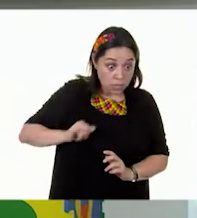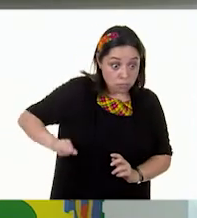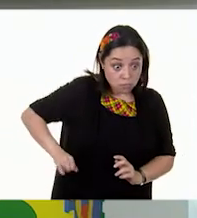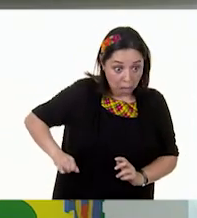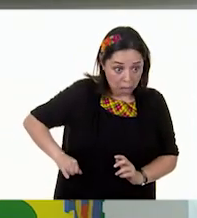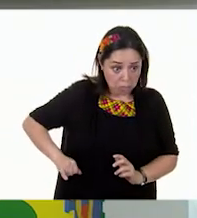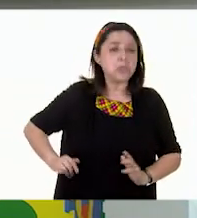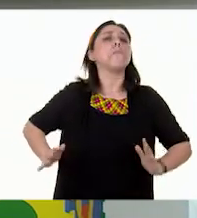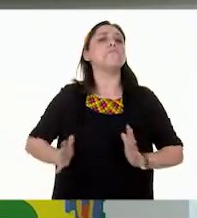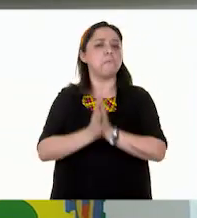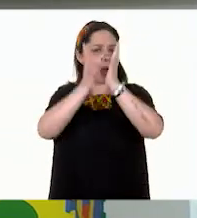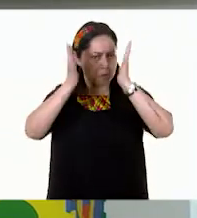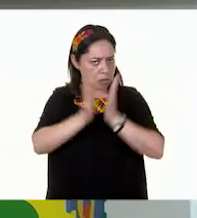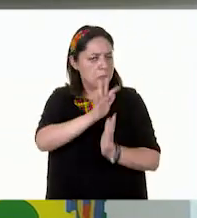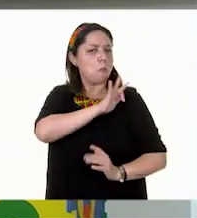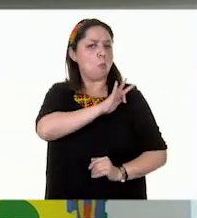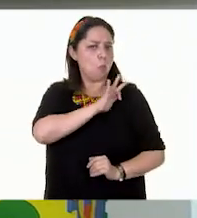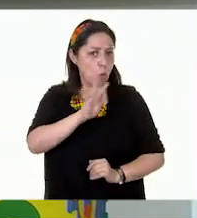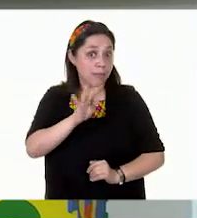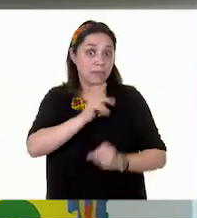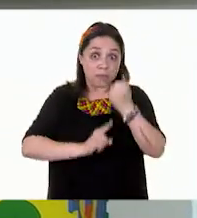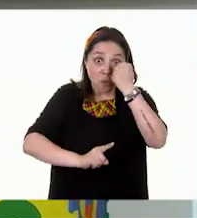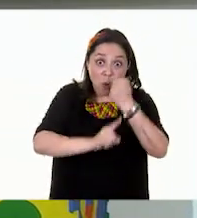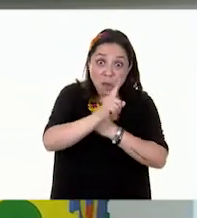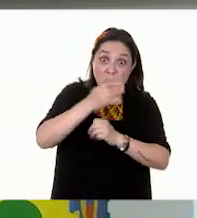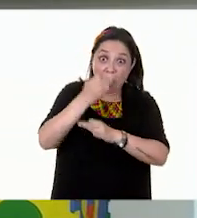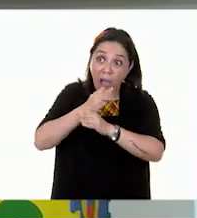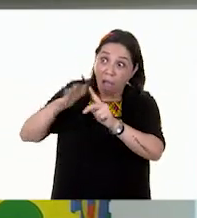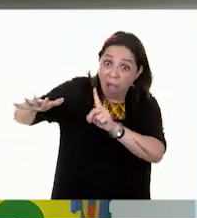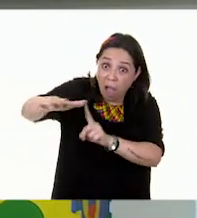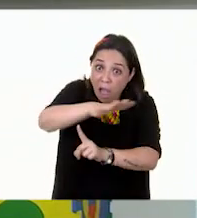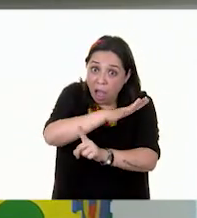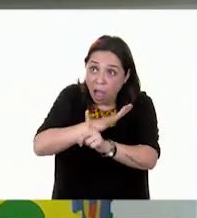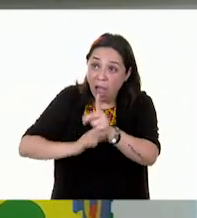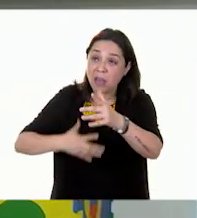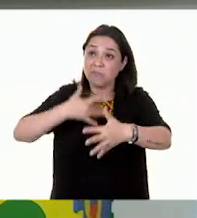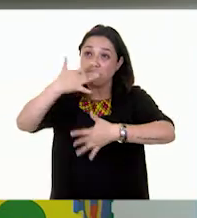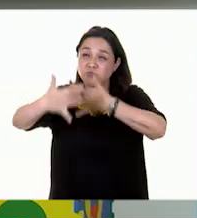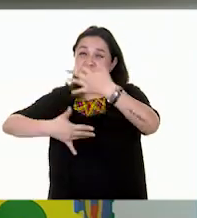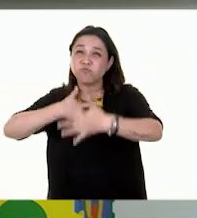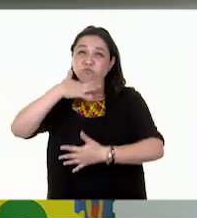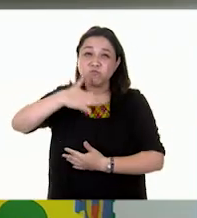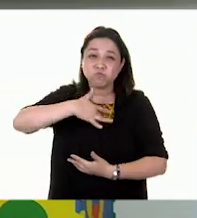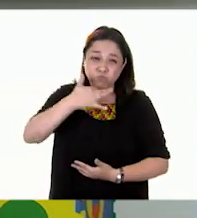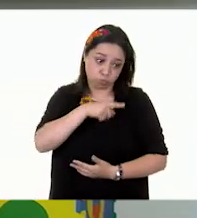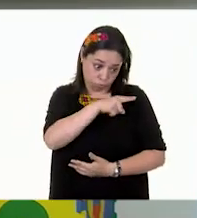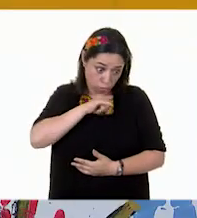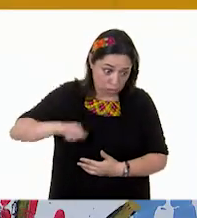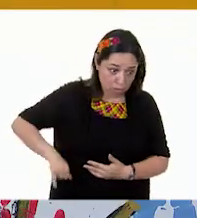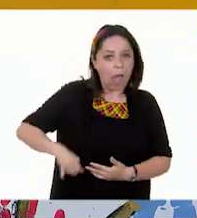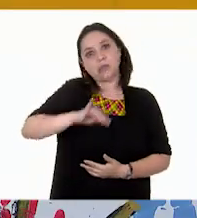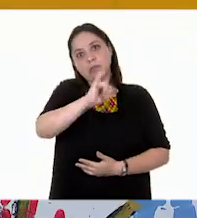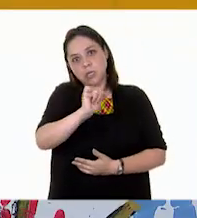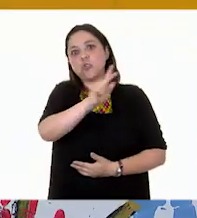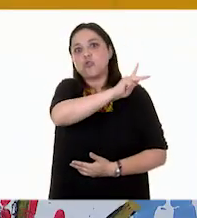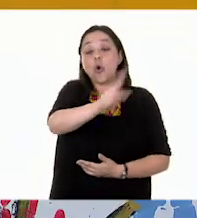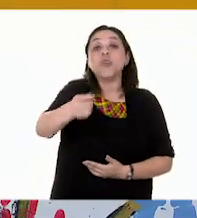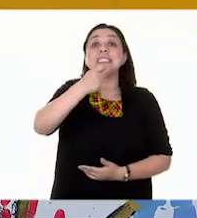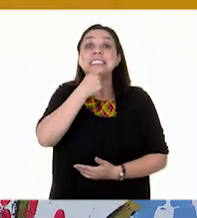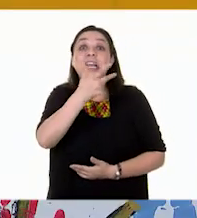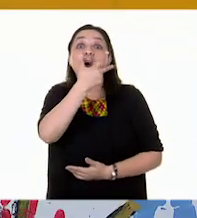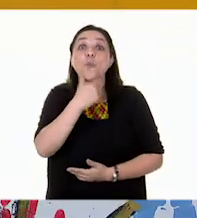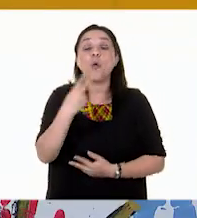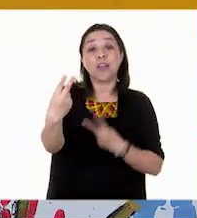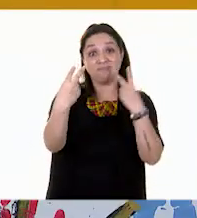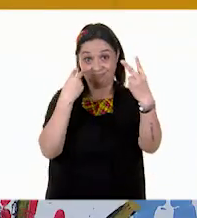ya vimos, este problema ambiental, por supuesto que es de tu interés y también de interés de todas las niñas y de todos los niños que están viendo